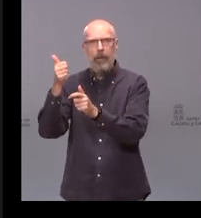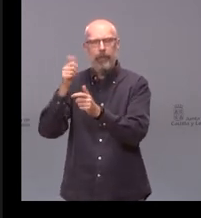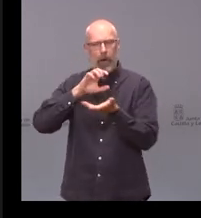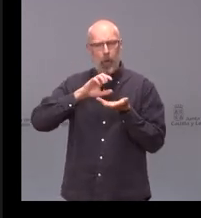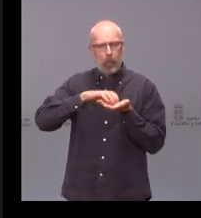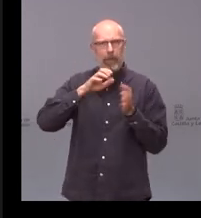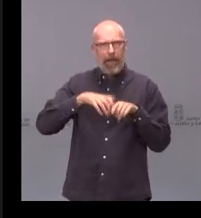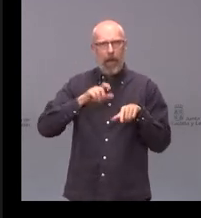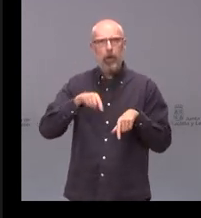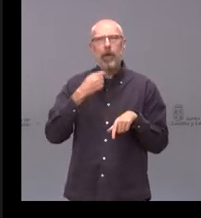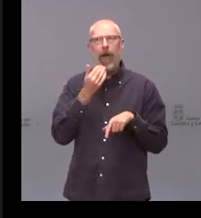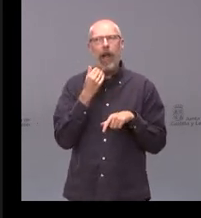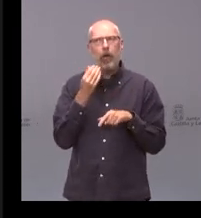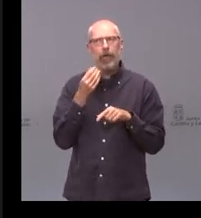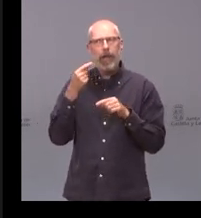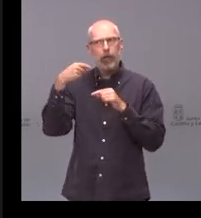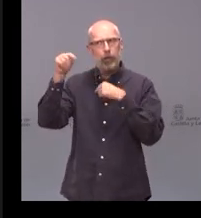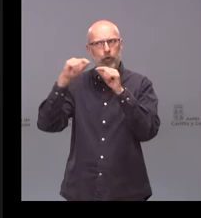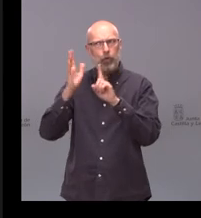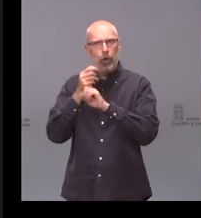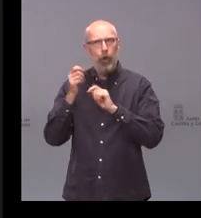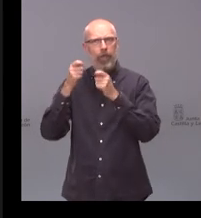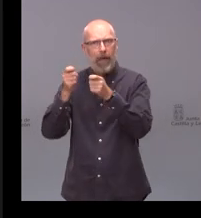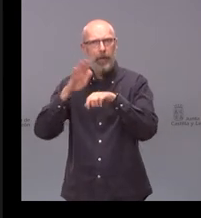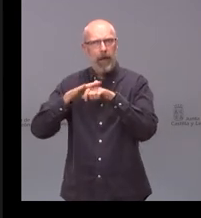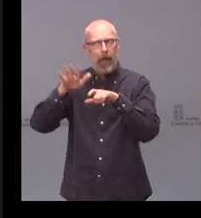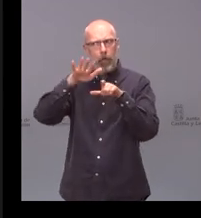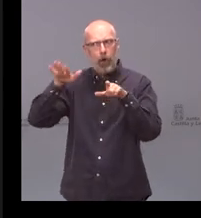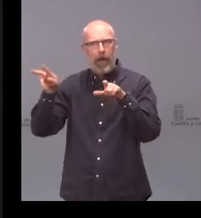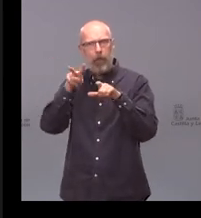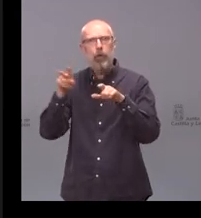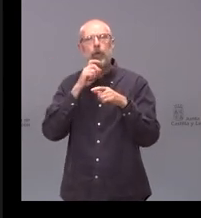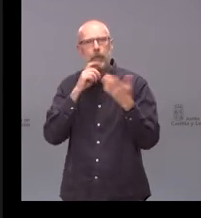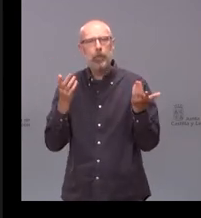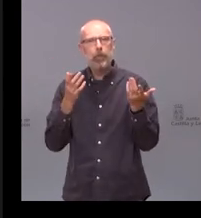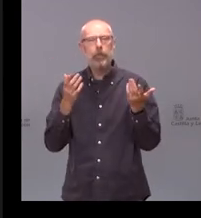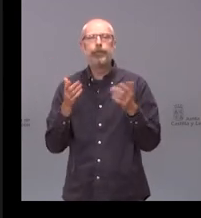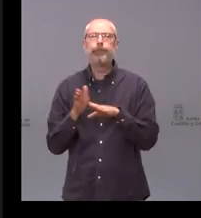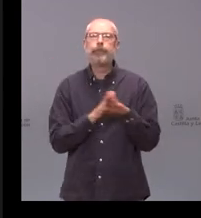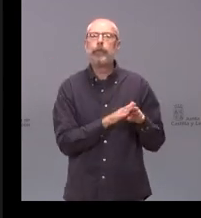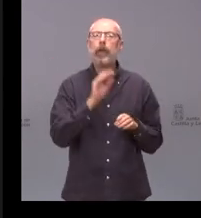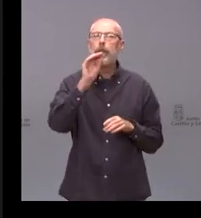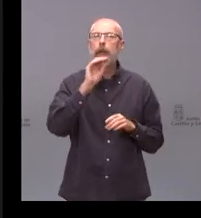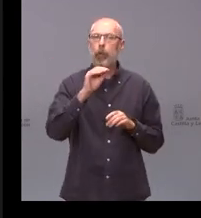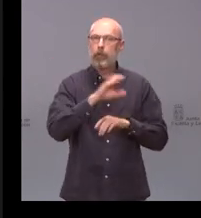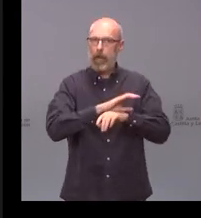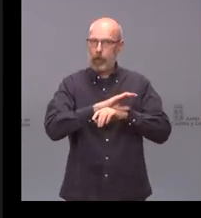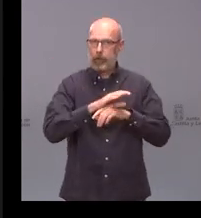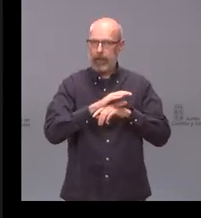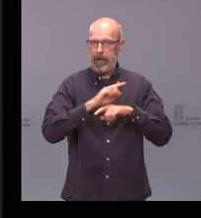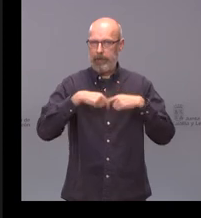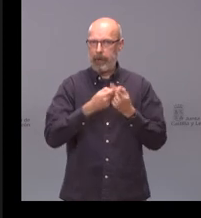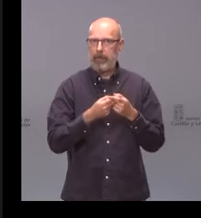tipo de medida correctora especial para estas zonas y para la consejera de familia el tema de los datos de residencias